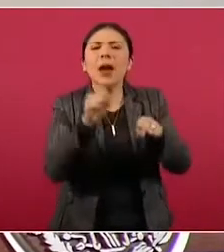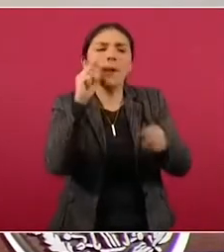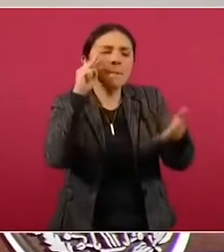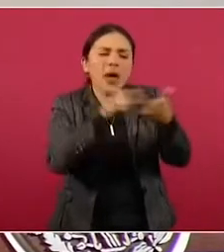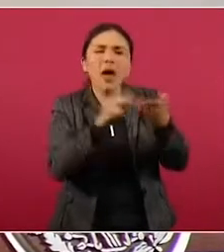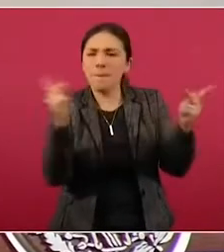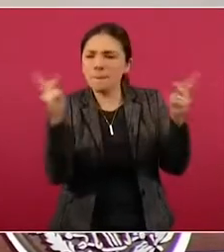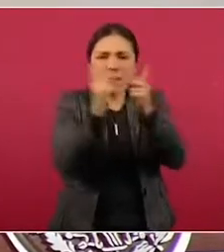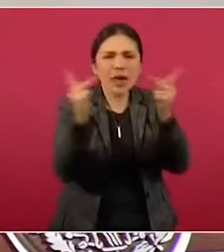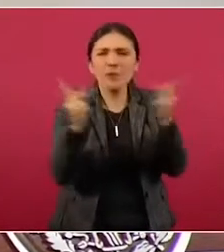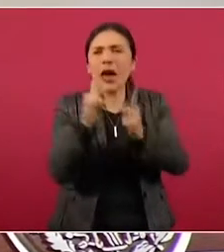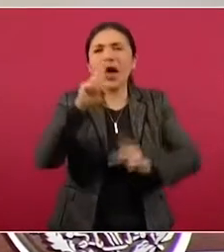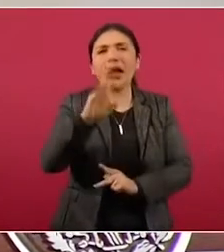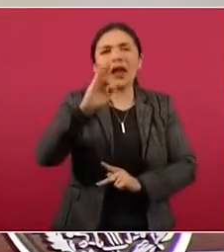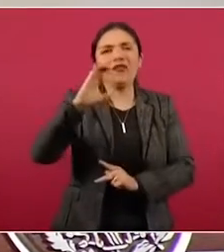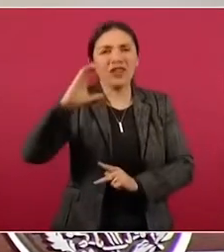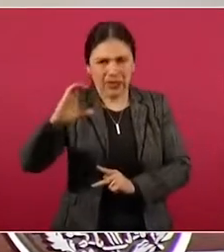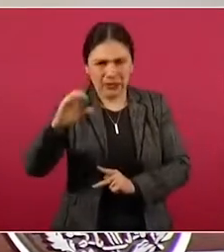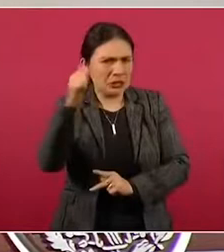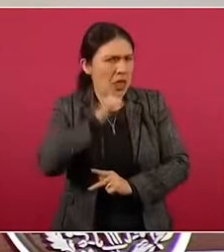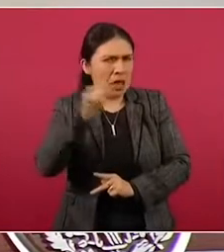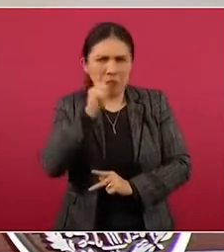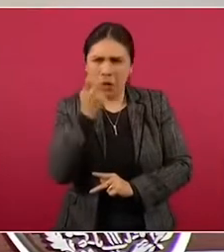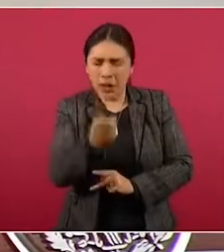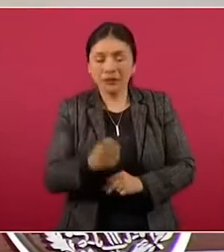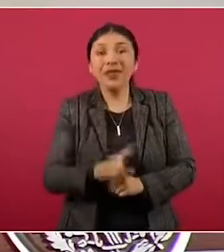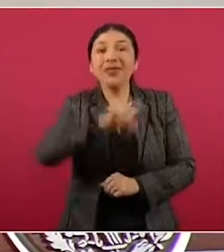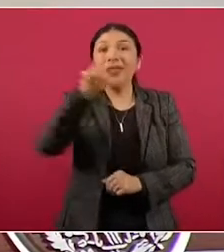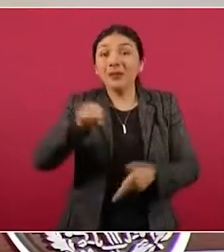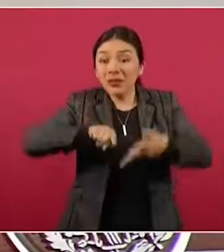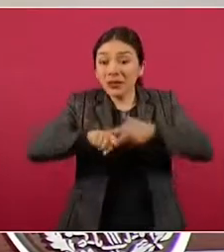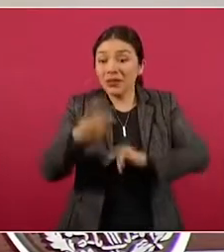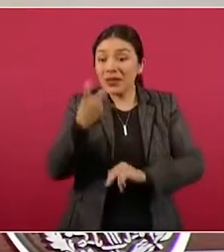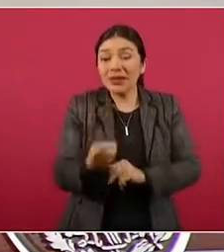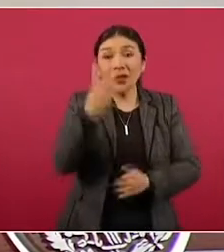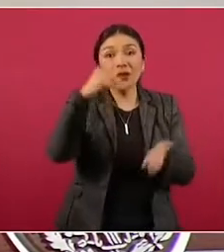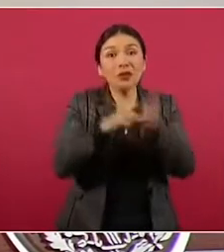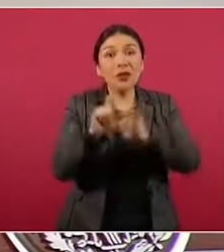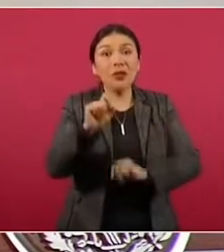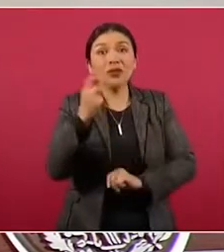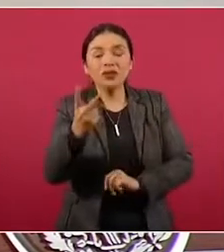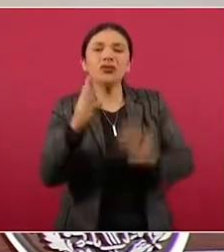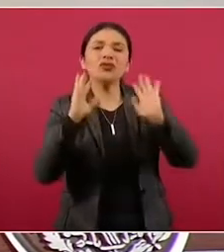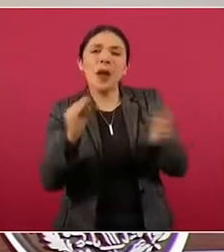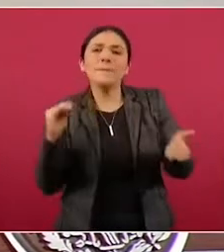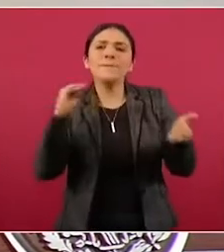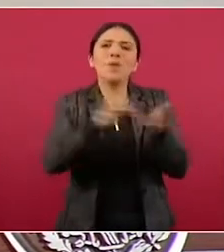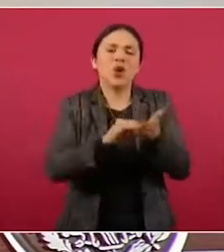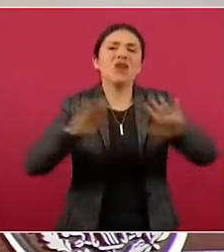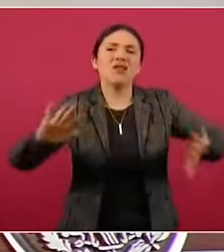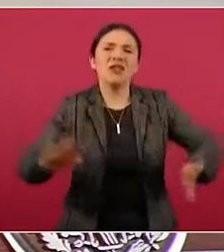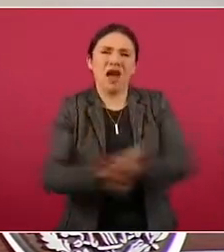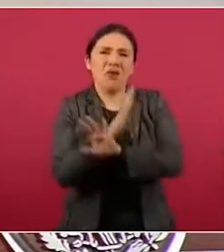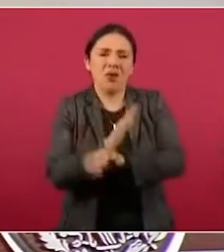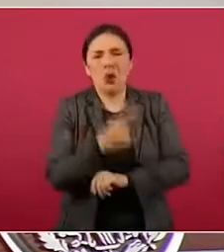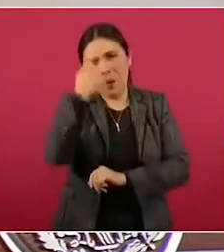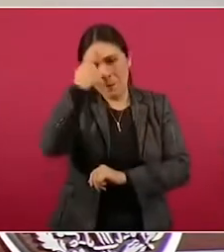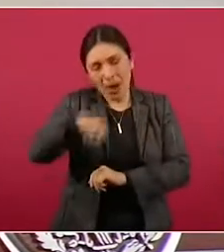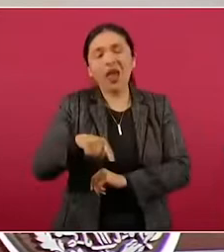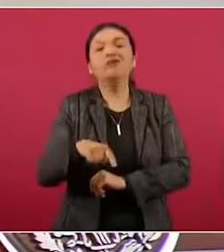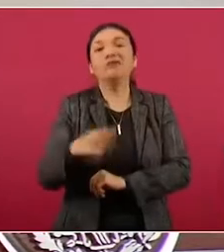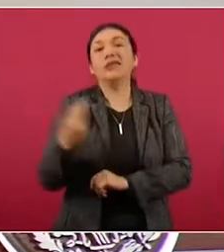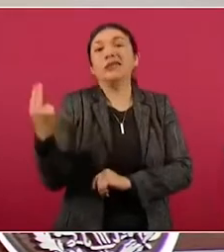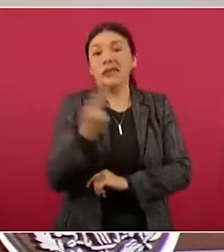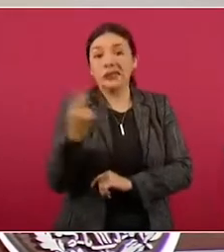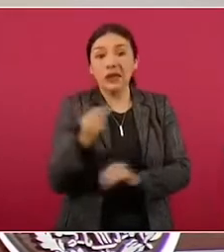el SAT. Y a partir de este año se puso una modificación en la miscelánea fiscal, donde se decía